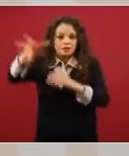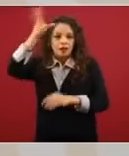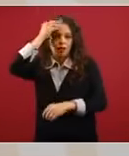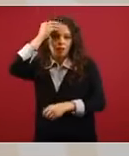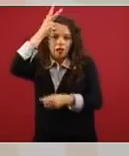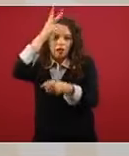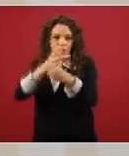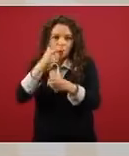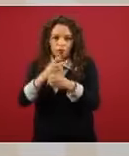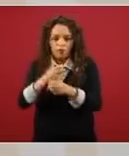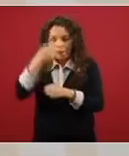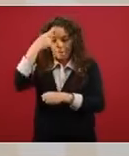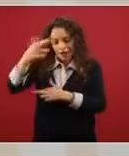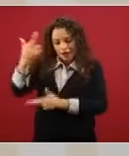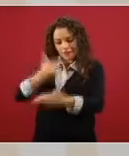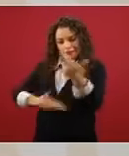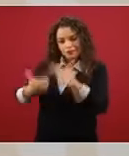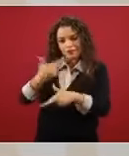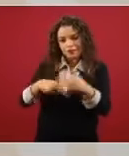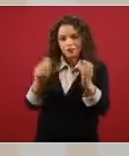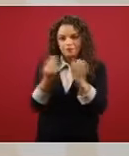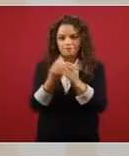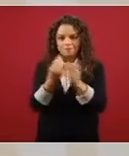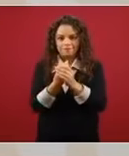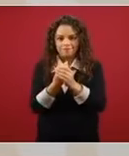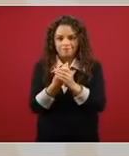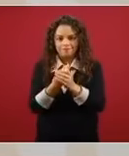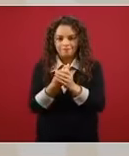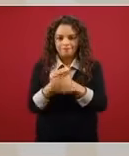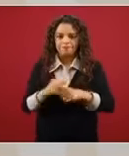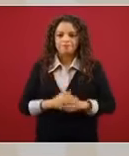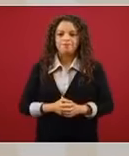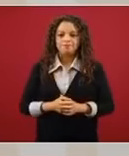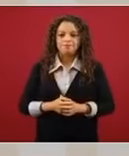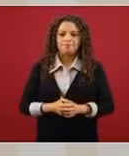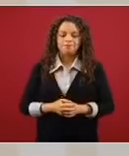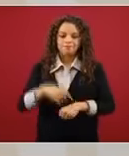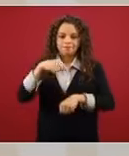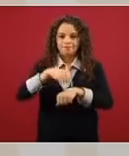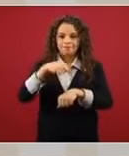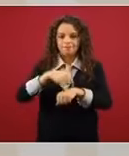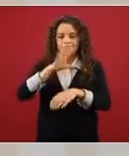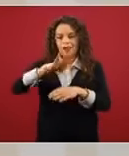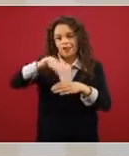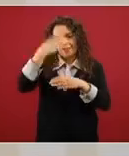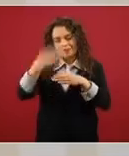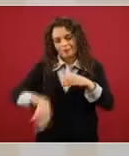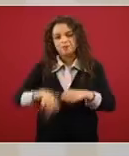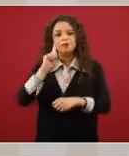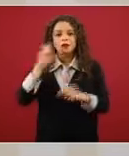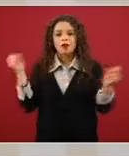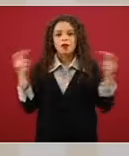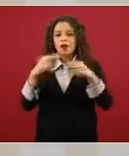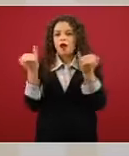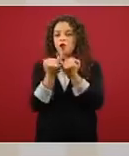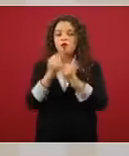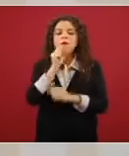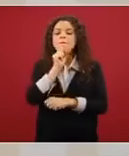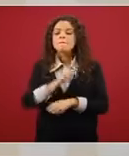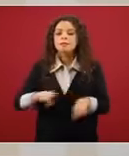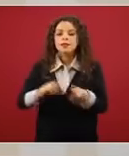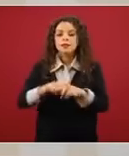clases. Me están sacando un letrerito de que ya terminamos. Nos vemos mañana a la misma hora y muchísimas gracias a todas y a todos.